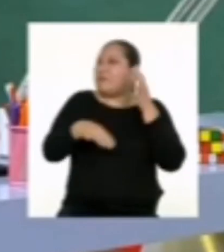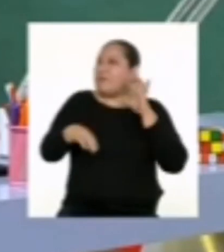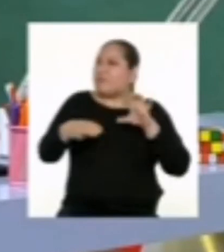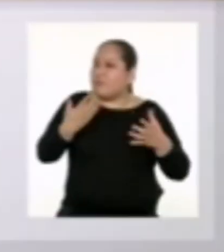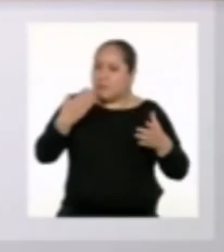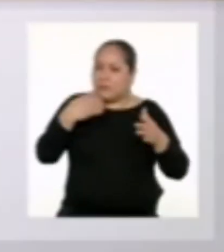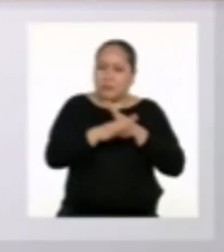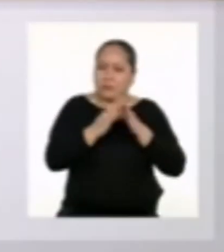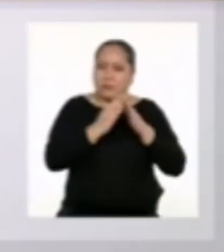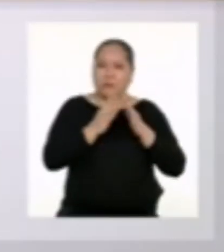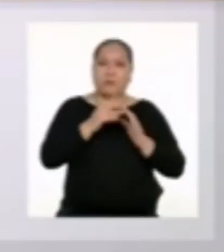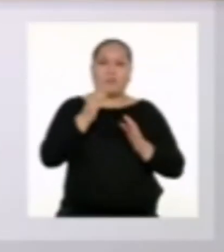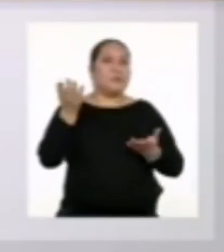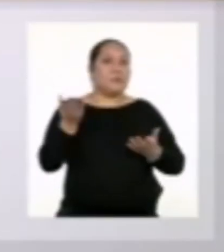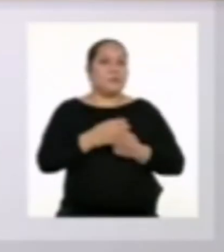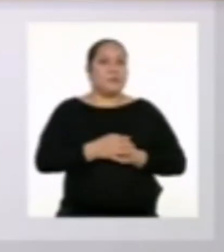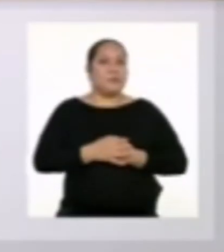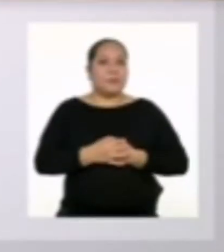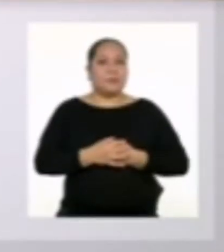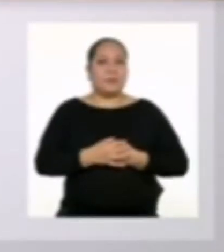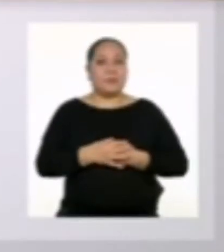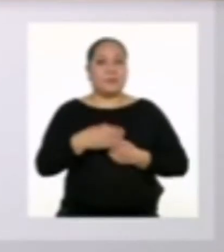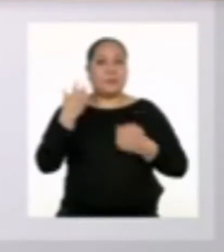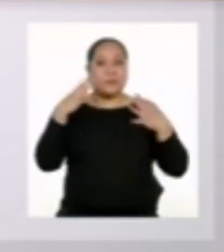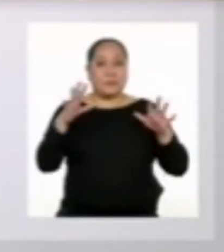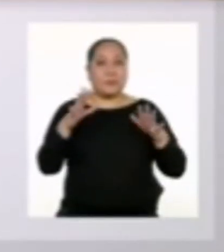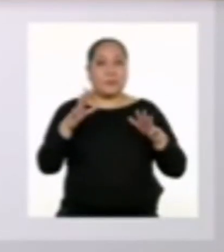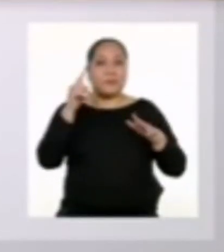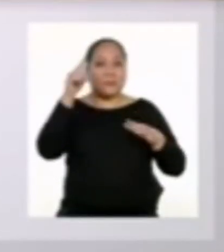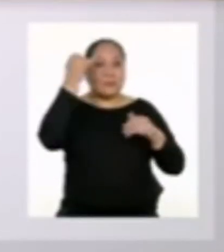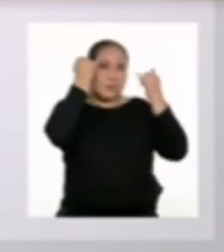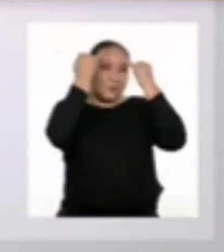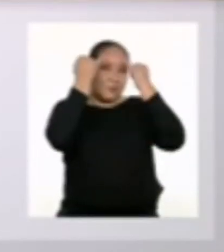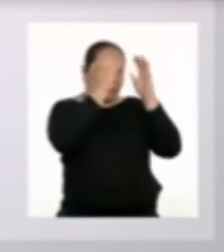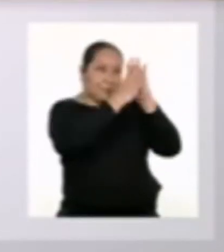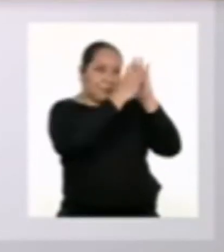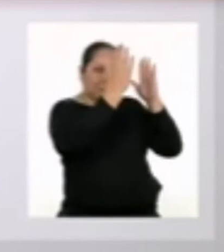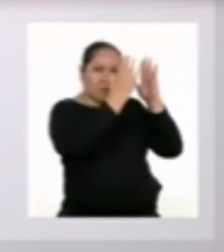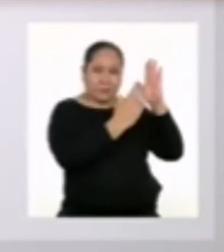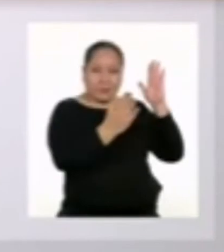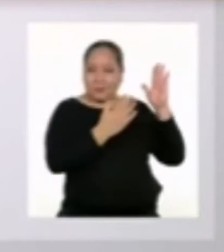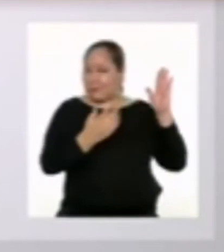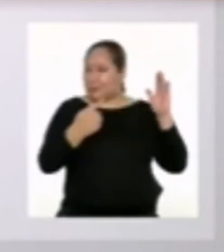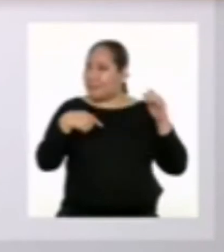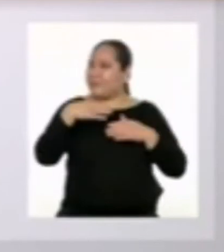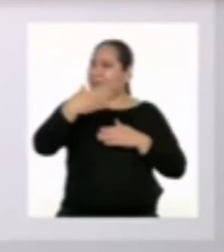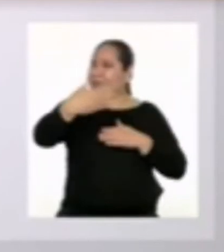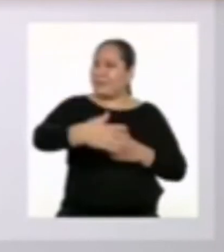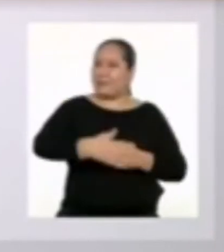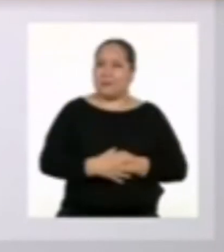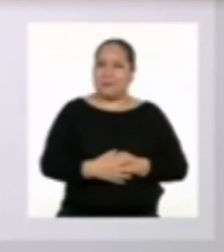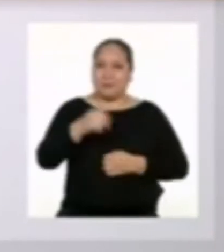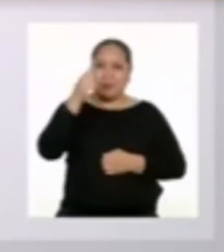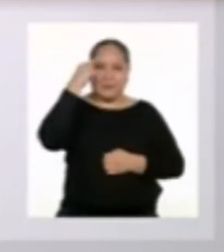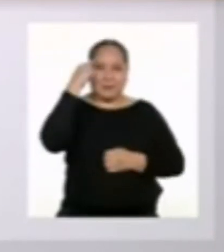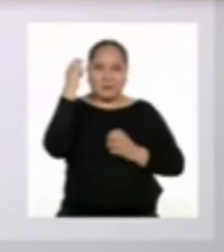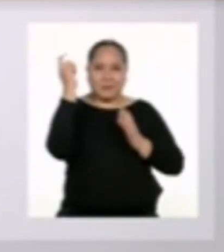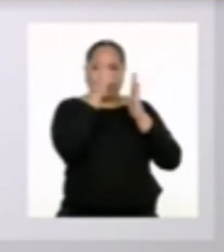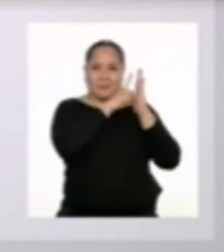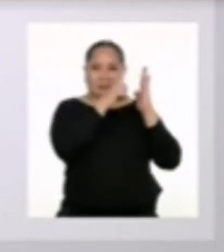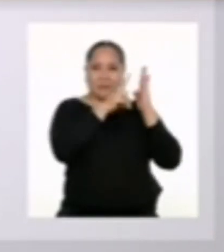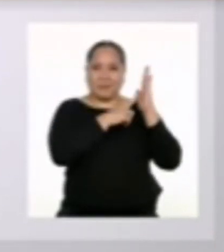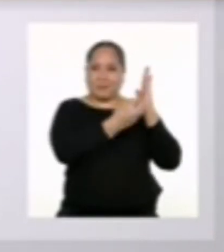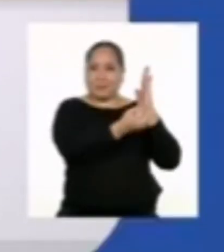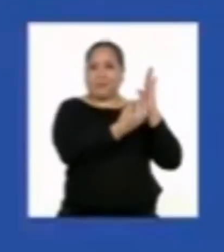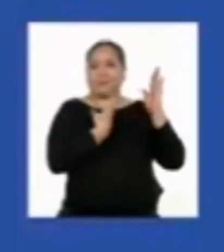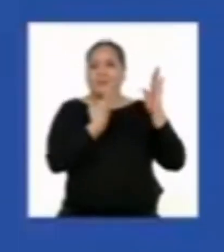hacer en nuestras casas. Entonces, ya tienes un panorama sobre lo que viene después. ¿Qué te parece si leemos